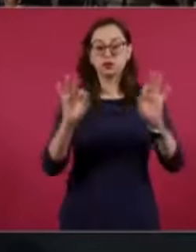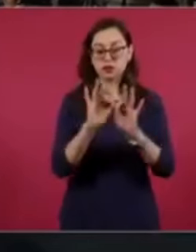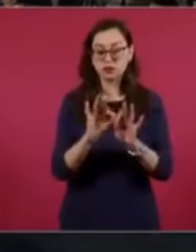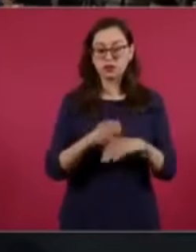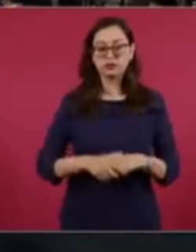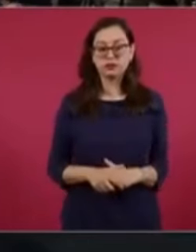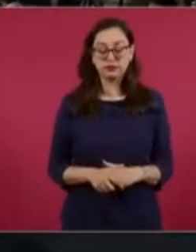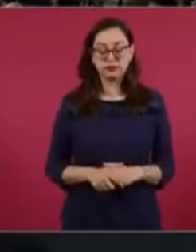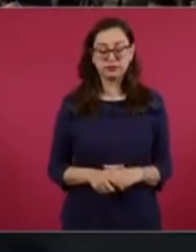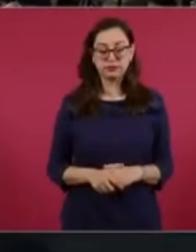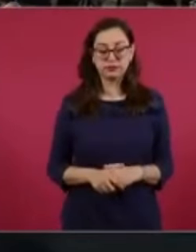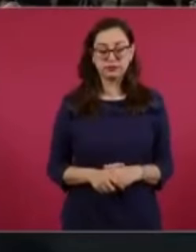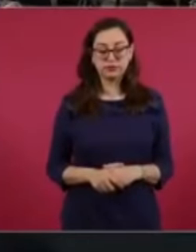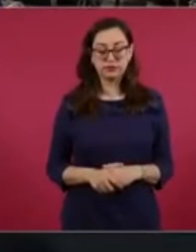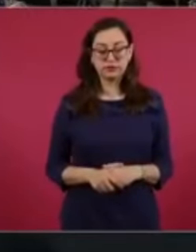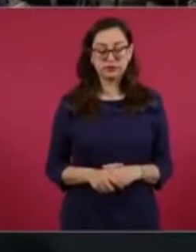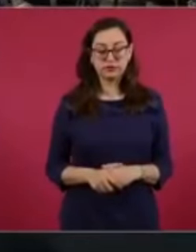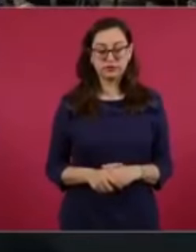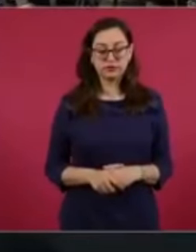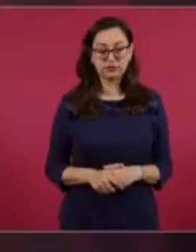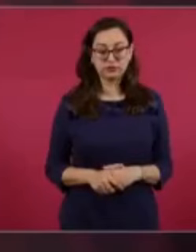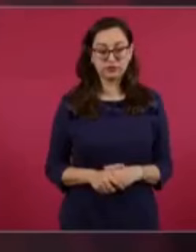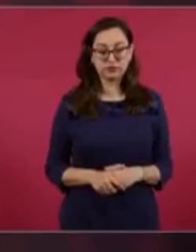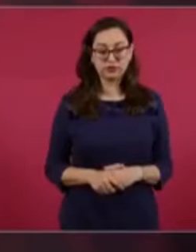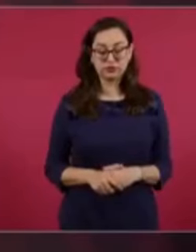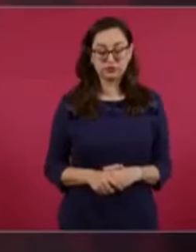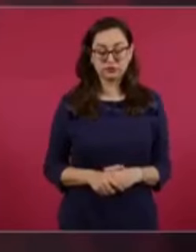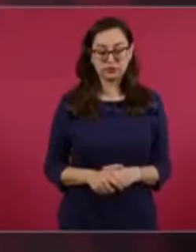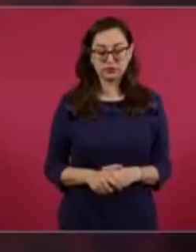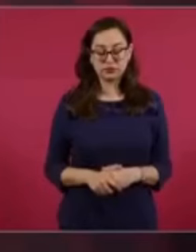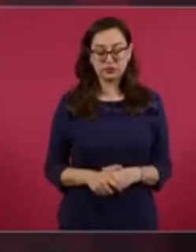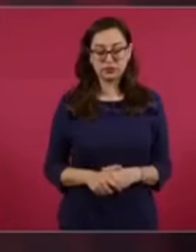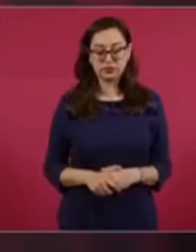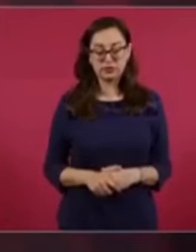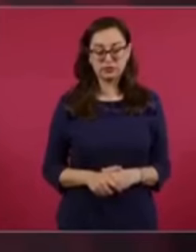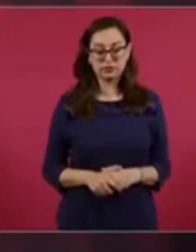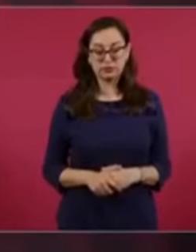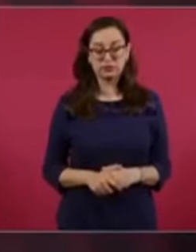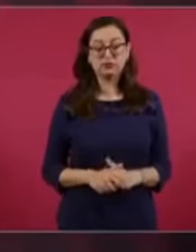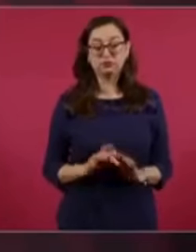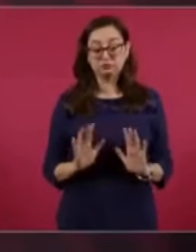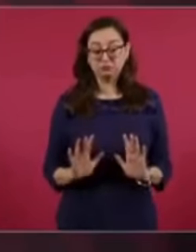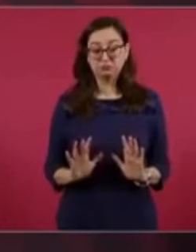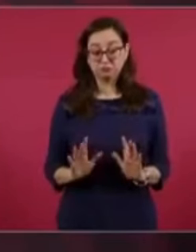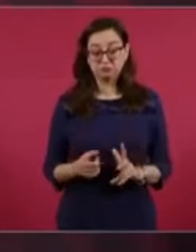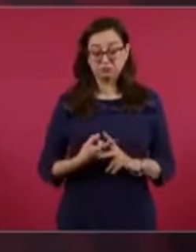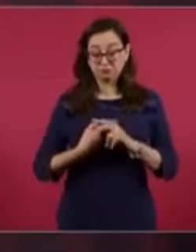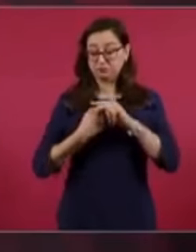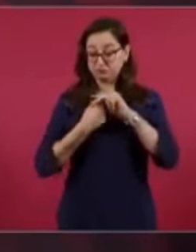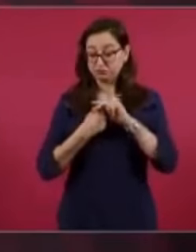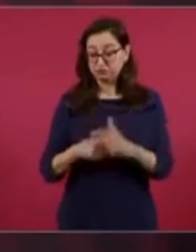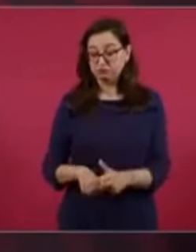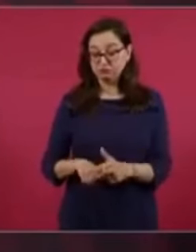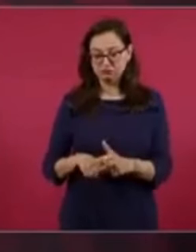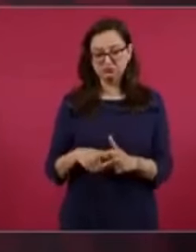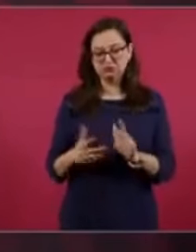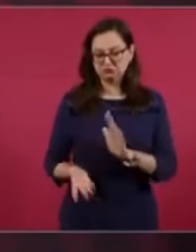Lo iniciamos, ya estamos muy avanzados, falta todavía,